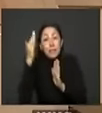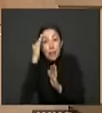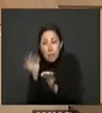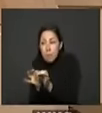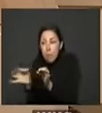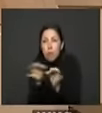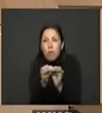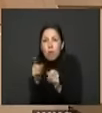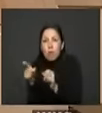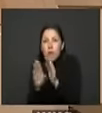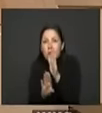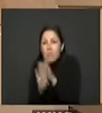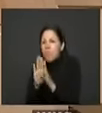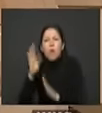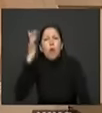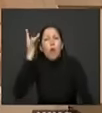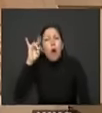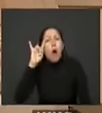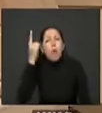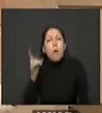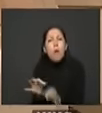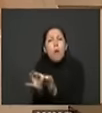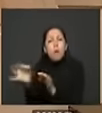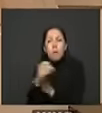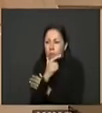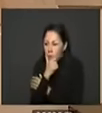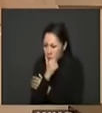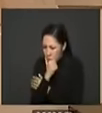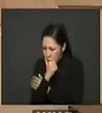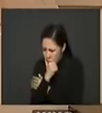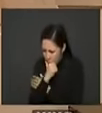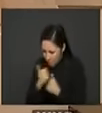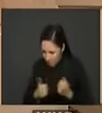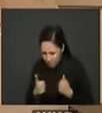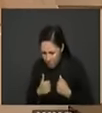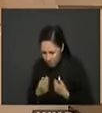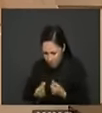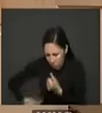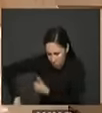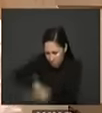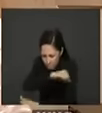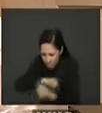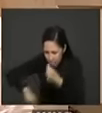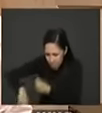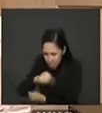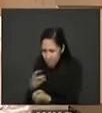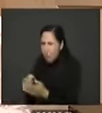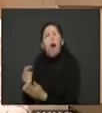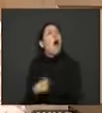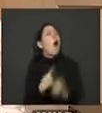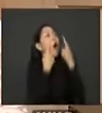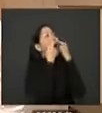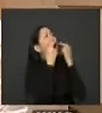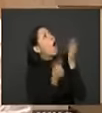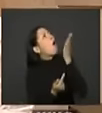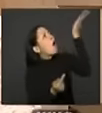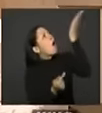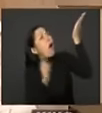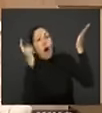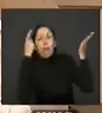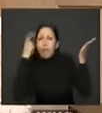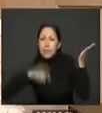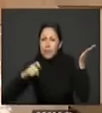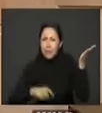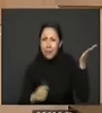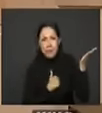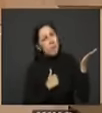progresan son los municipios que pueden maximizar vivir de sus propios recursos no chillar por recursos del gobierno nacional eso